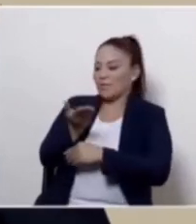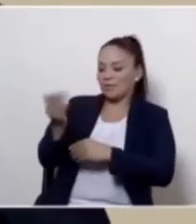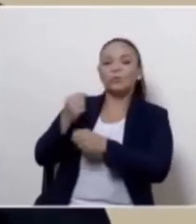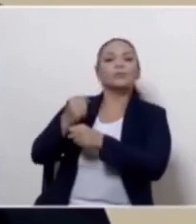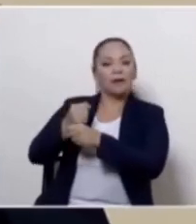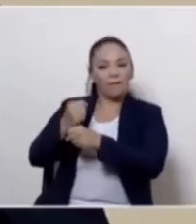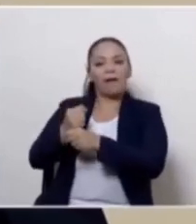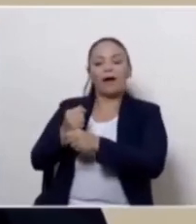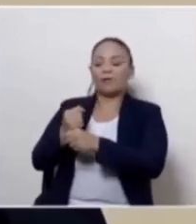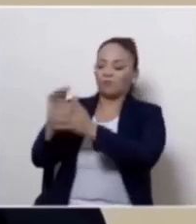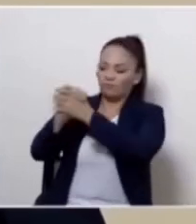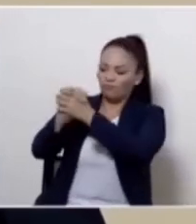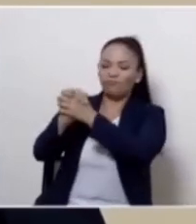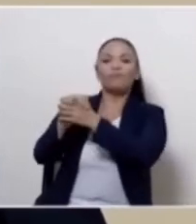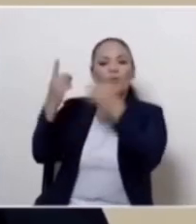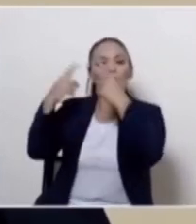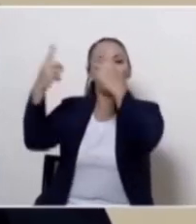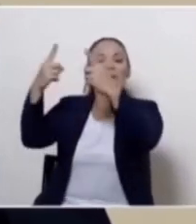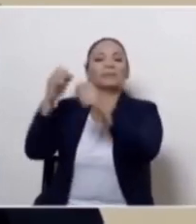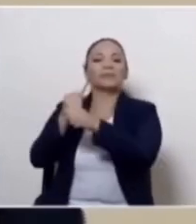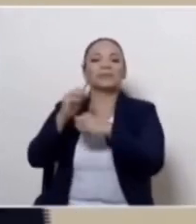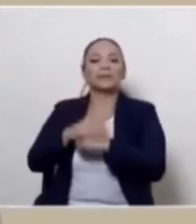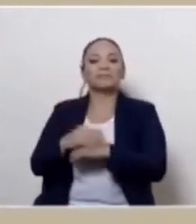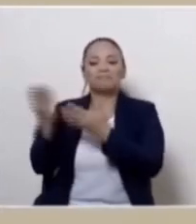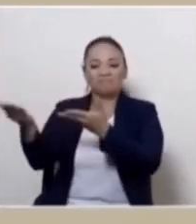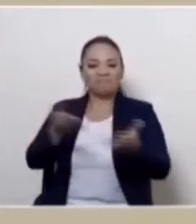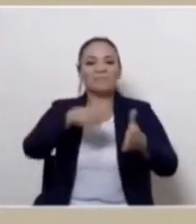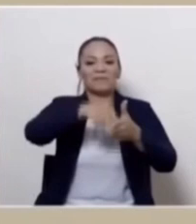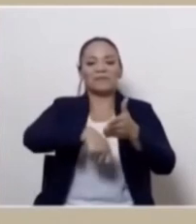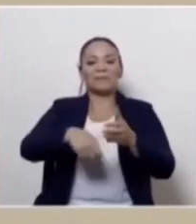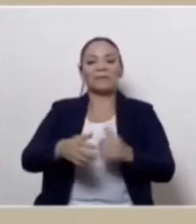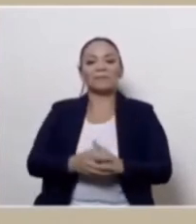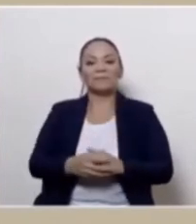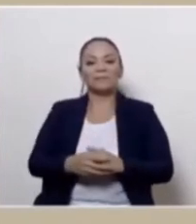hacer. Mis felicitaciones. Procedamos a la firma, por favor.